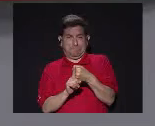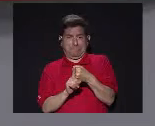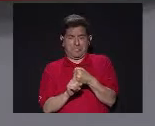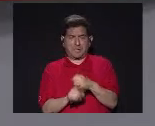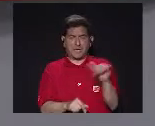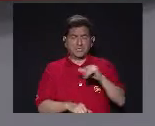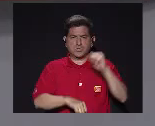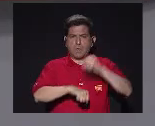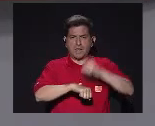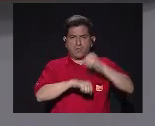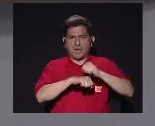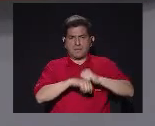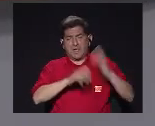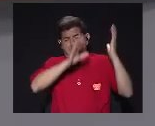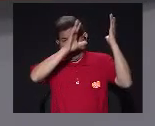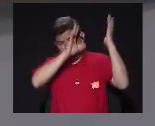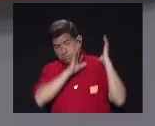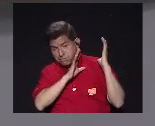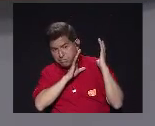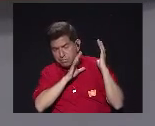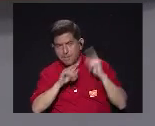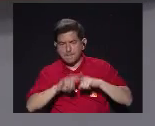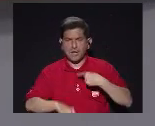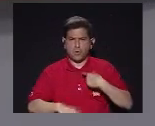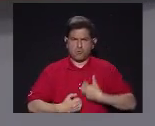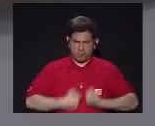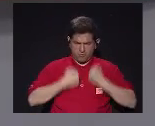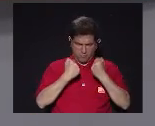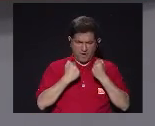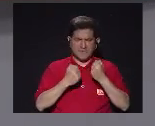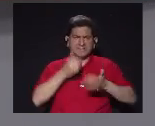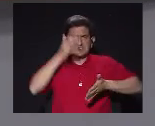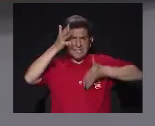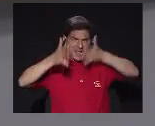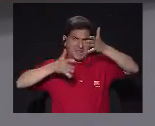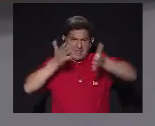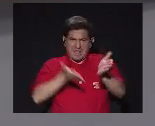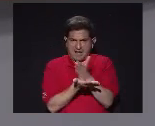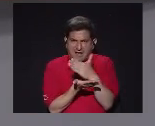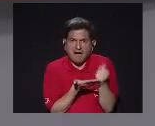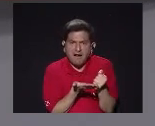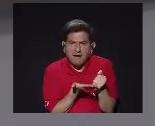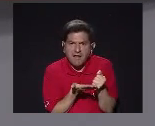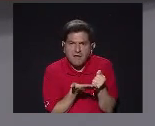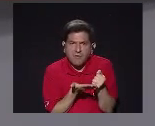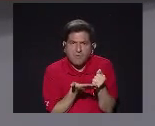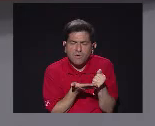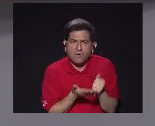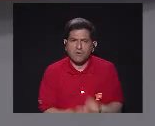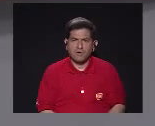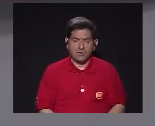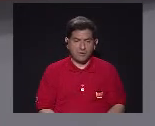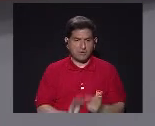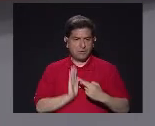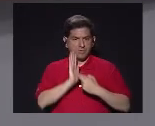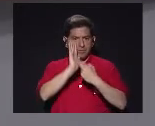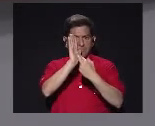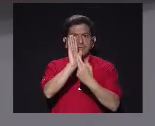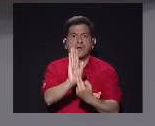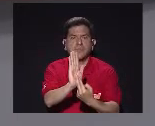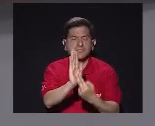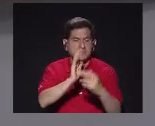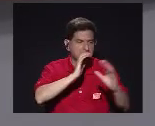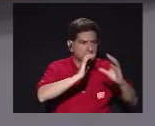caer encima De una piedra enorme Y tener la fortaleza De generar algo Que Que represente